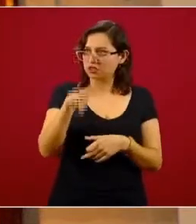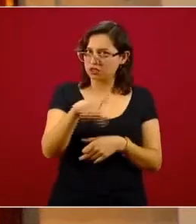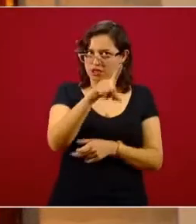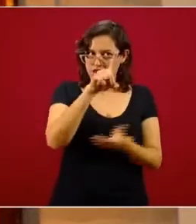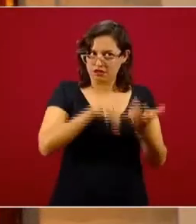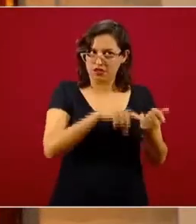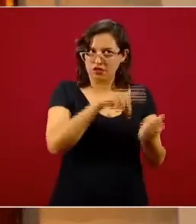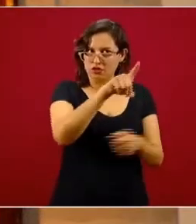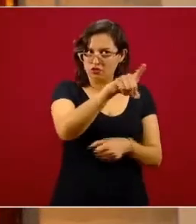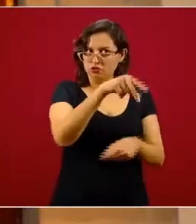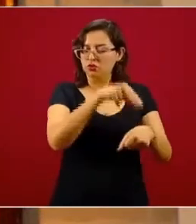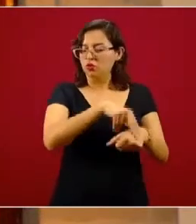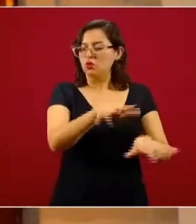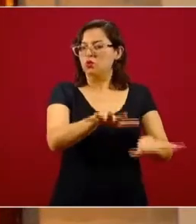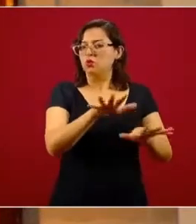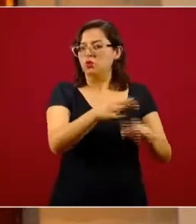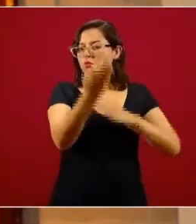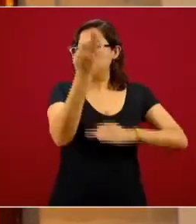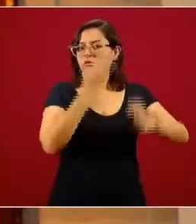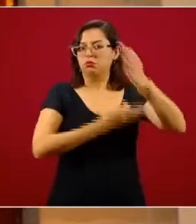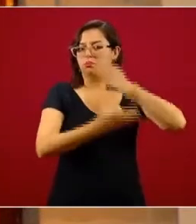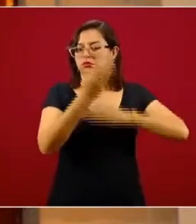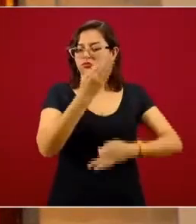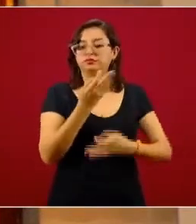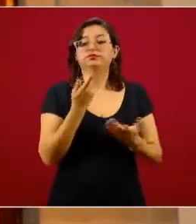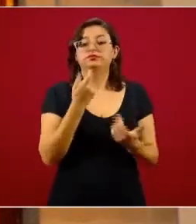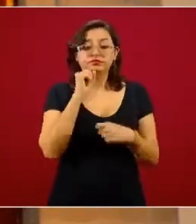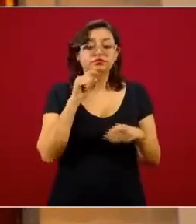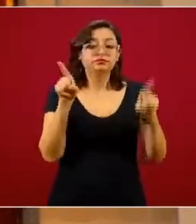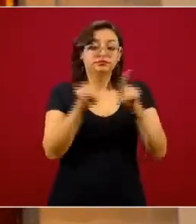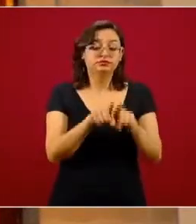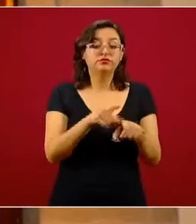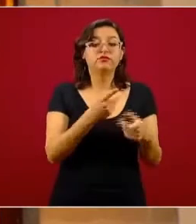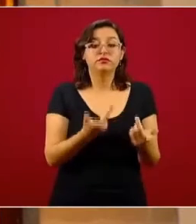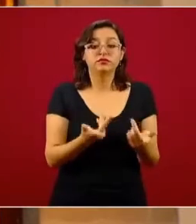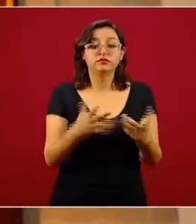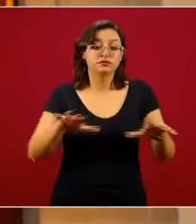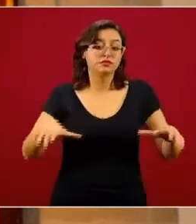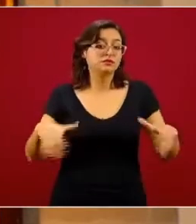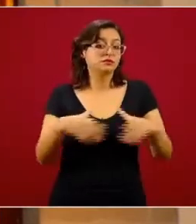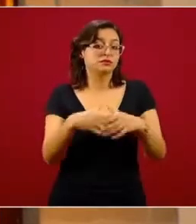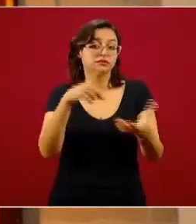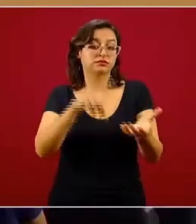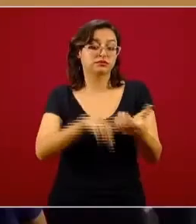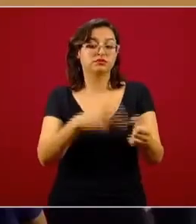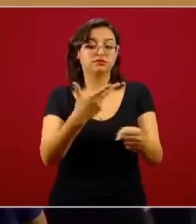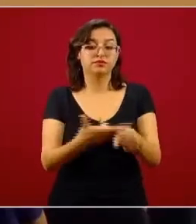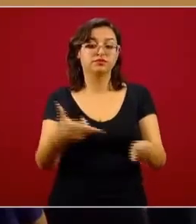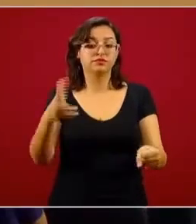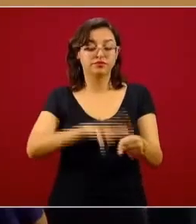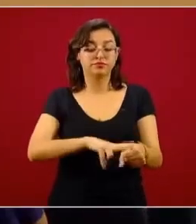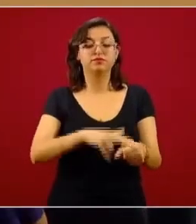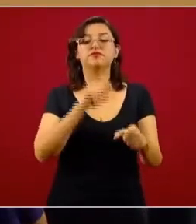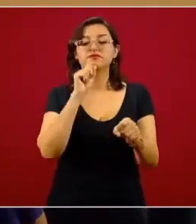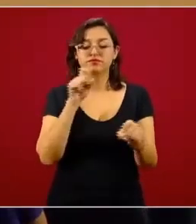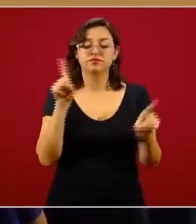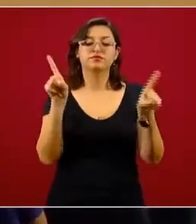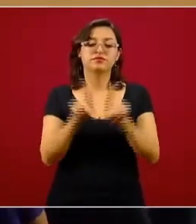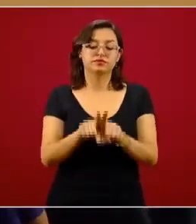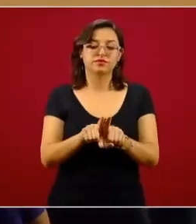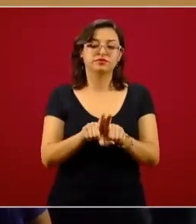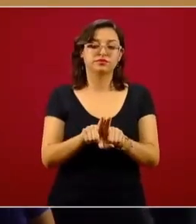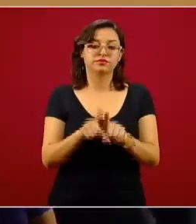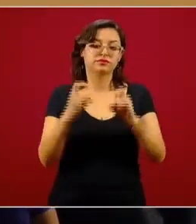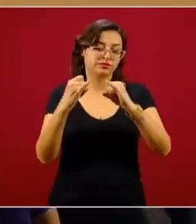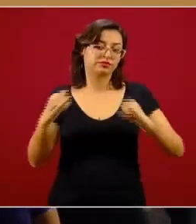por ellos de manera ejemplar. También para que se pueda hacer una convocatoria para las propias comunidades de los hospitales y también en el caso